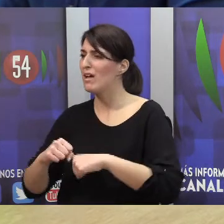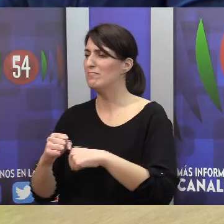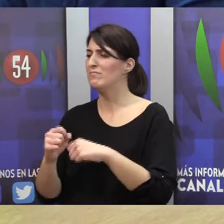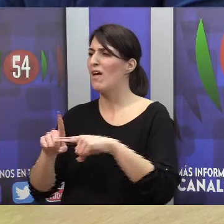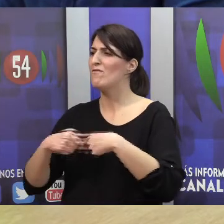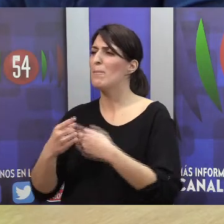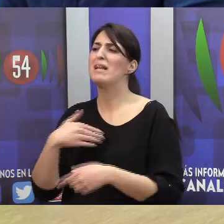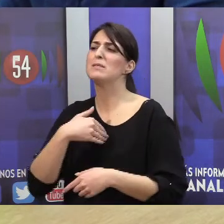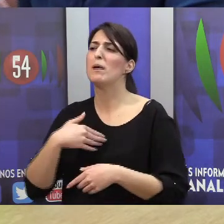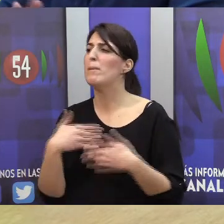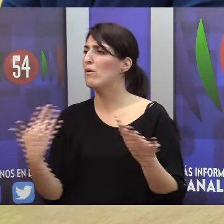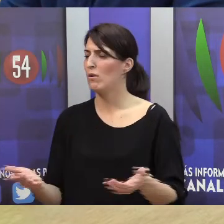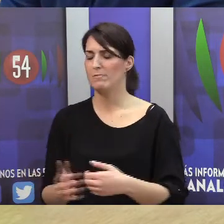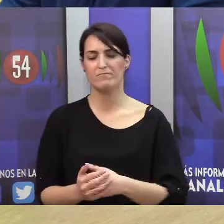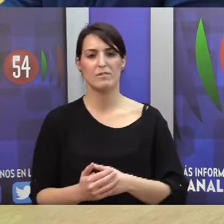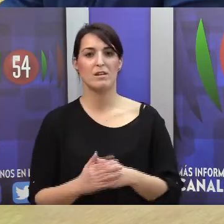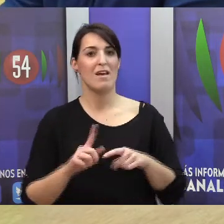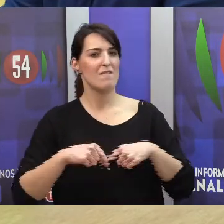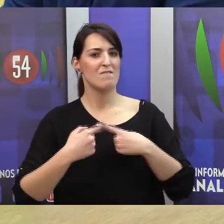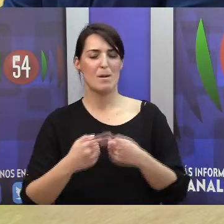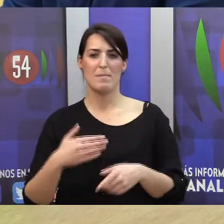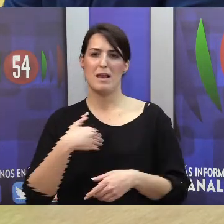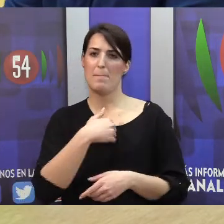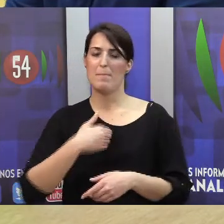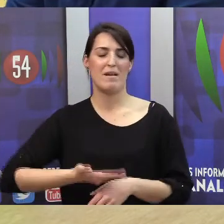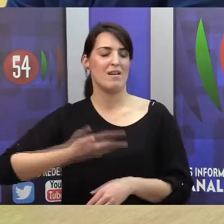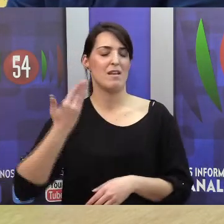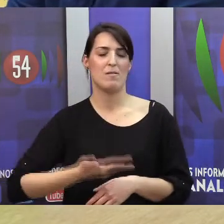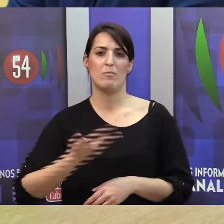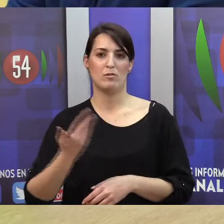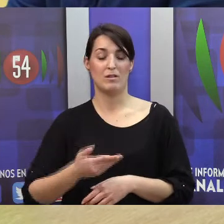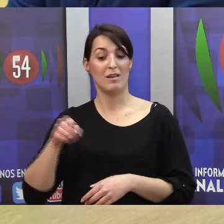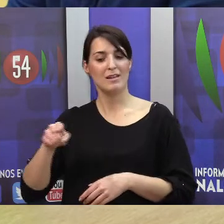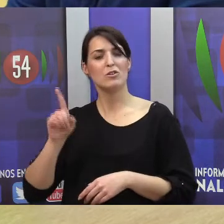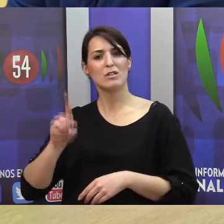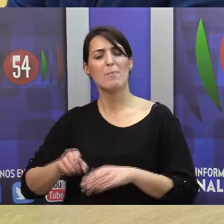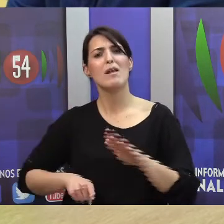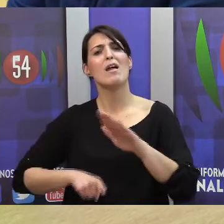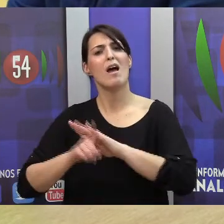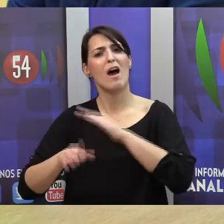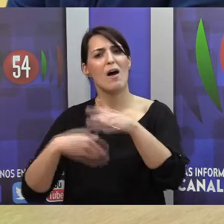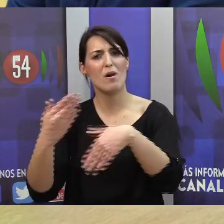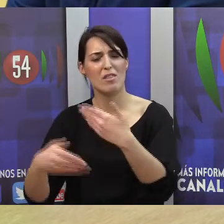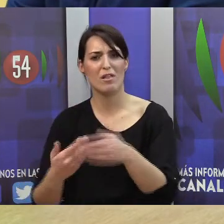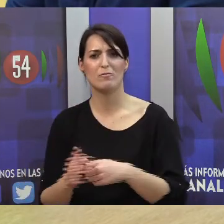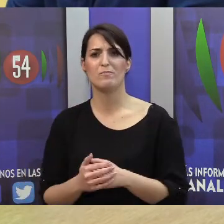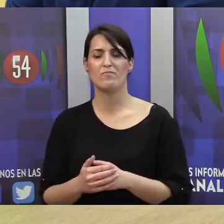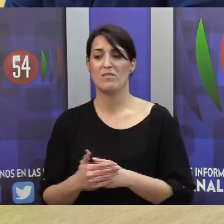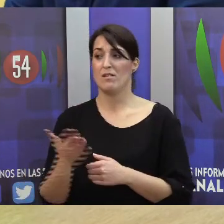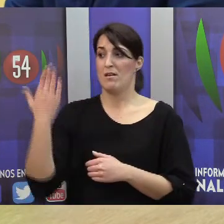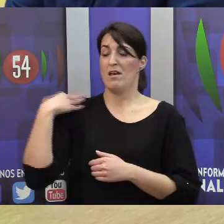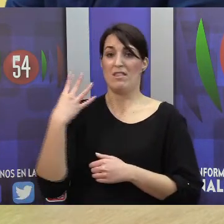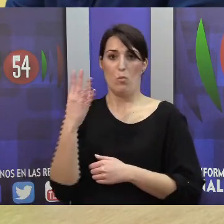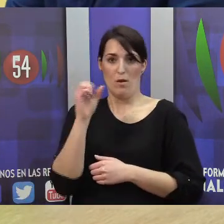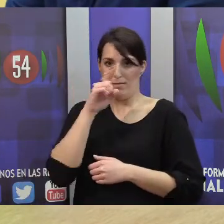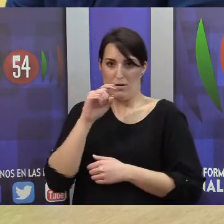figura clave? Son fundamentales, la familia es fundamental, y en esto también se ha avanzado. Esto que decíamos antes, no hace 40 años, ya